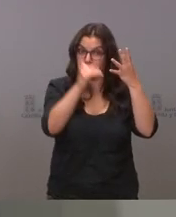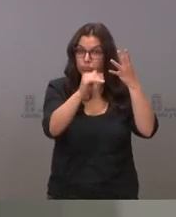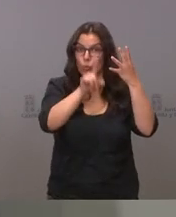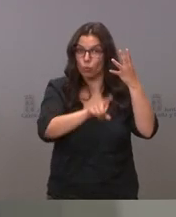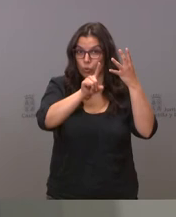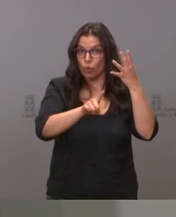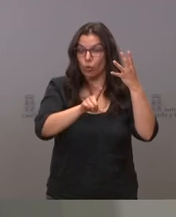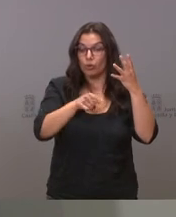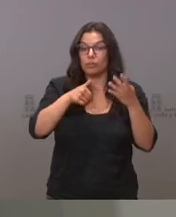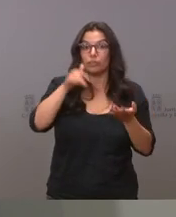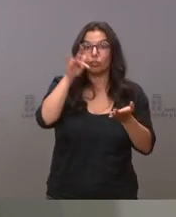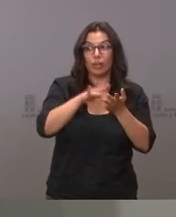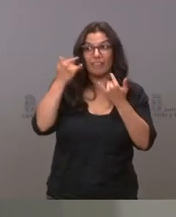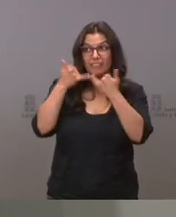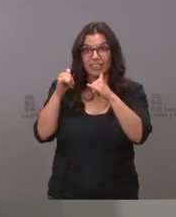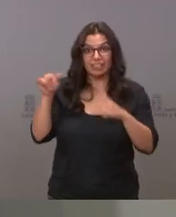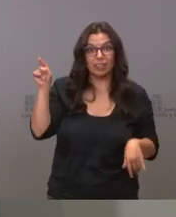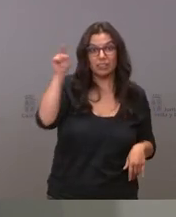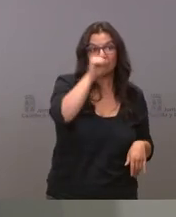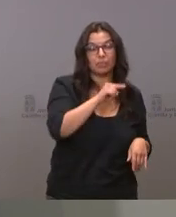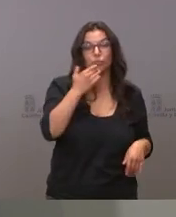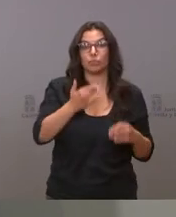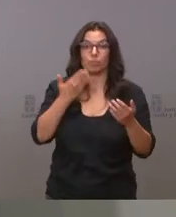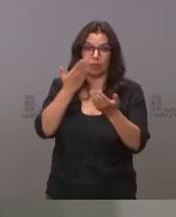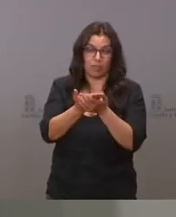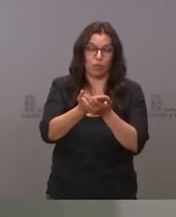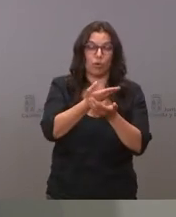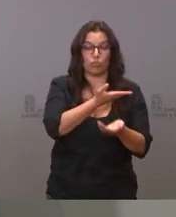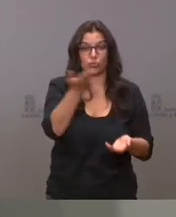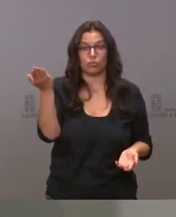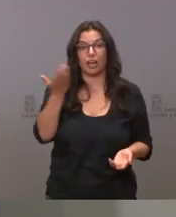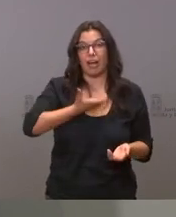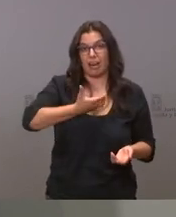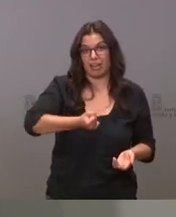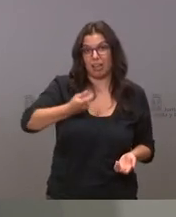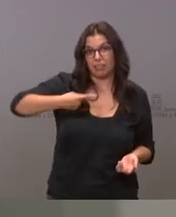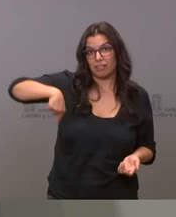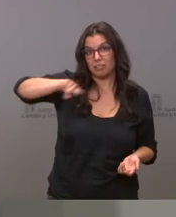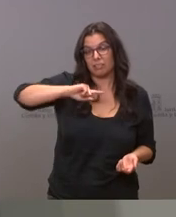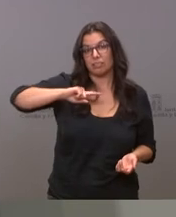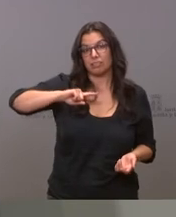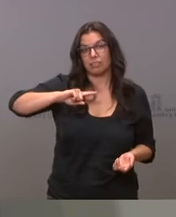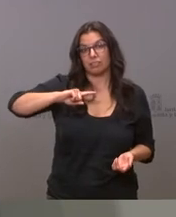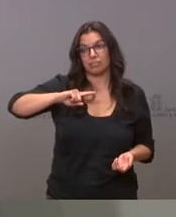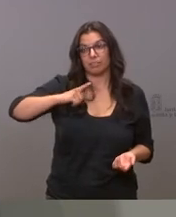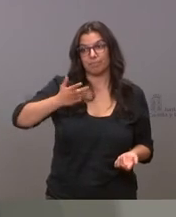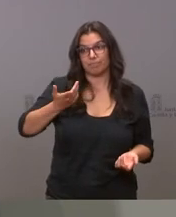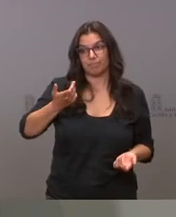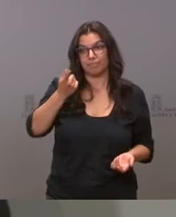en nuestros pueblos lo que le pedimos a nuestros alcaldes es que mantengan